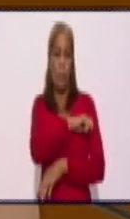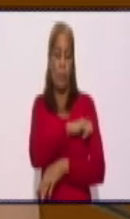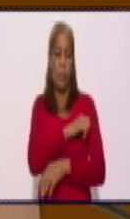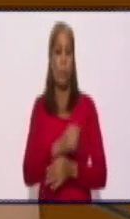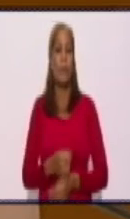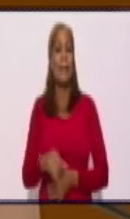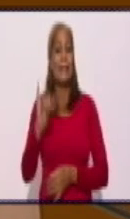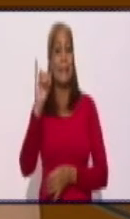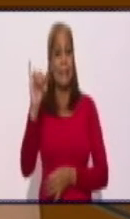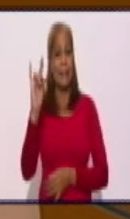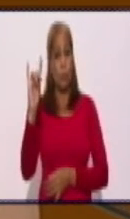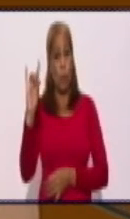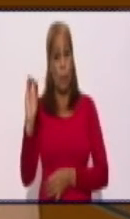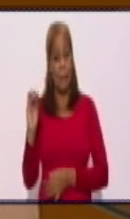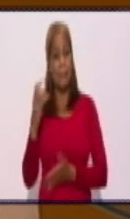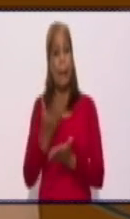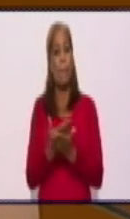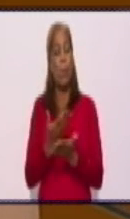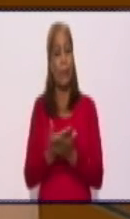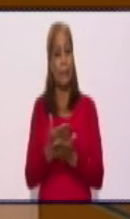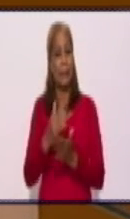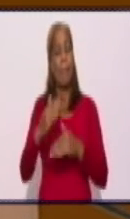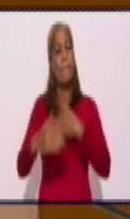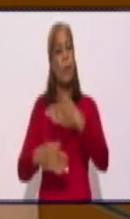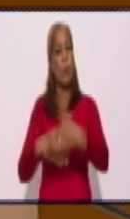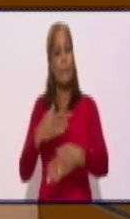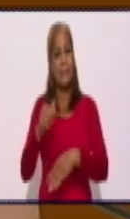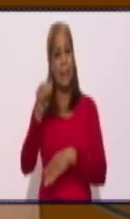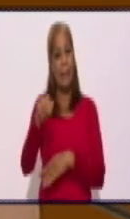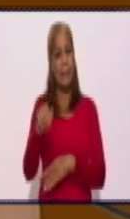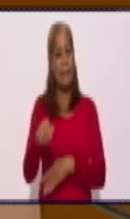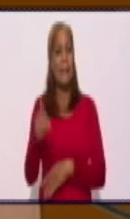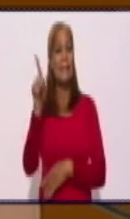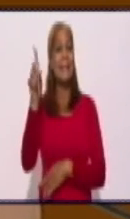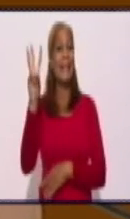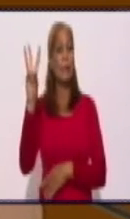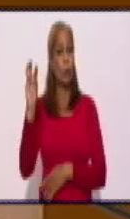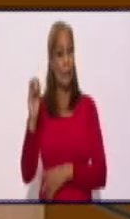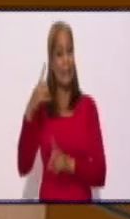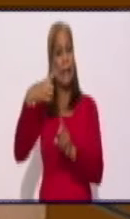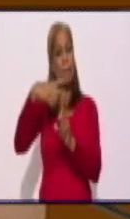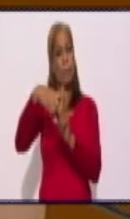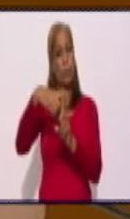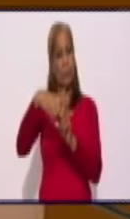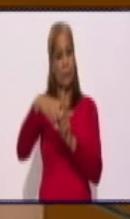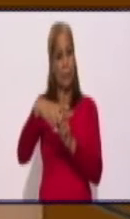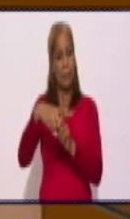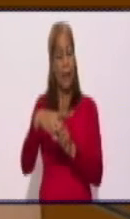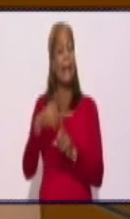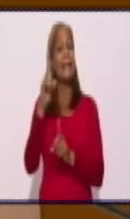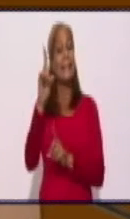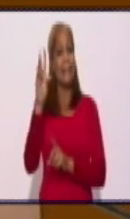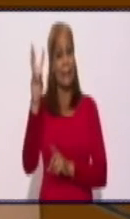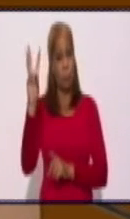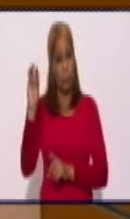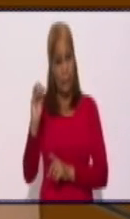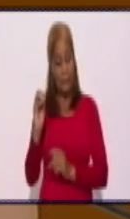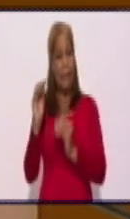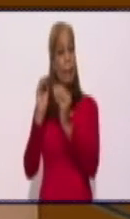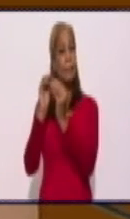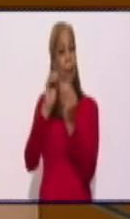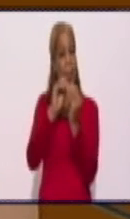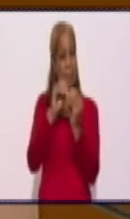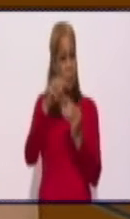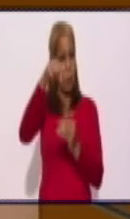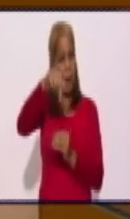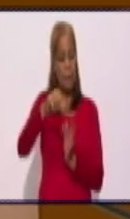90 muestras procesadas de ellas, 130 fueron positivas y las 130 corresponden a la transmisión autóctona